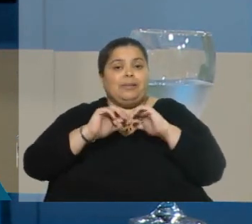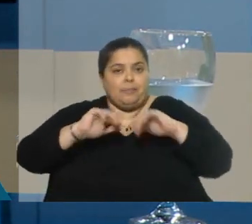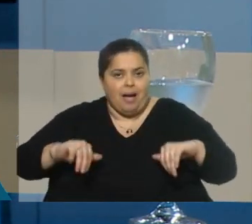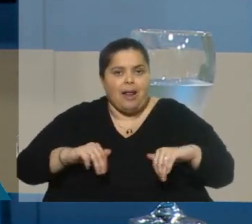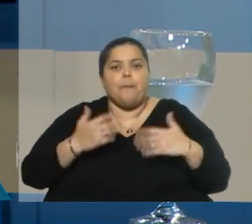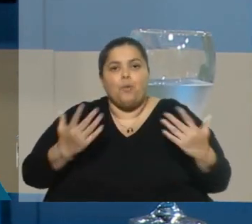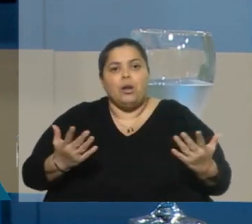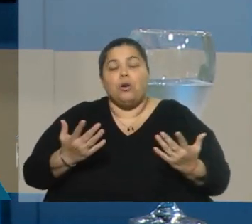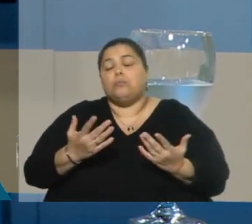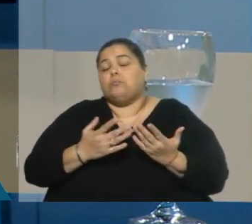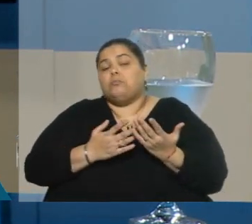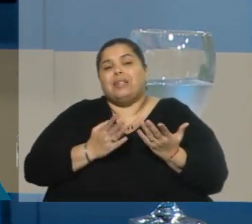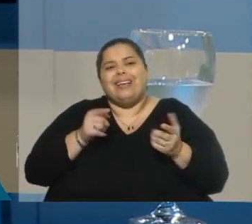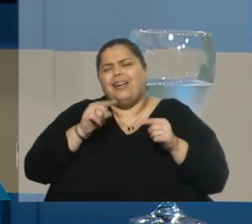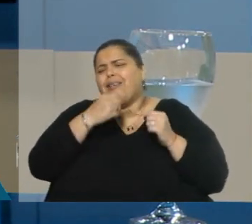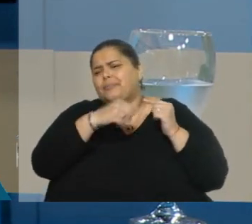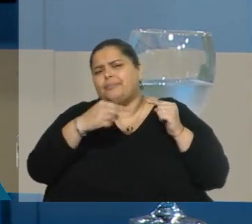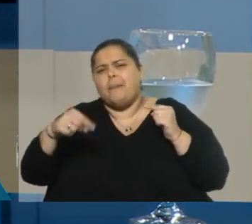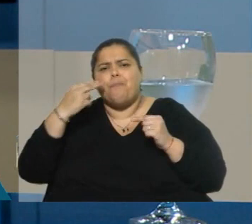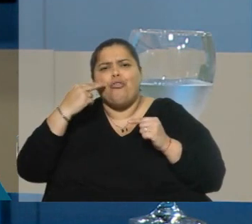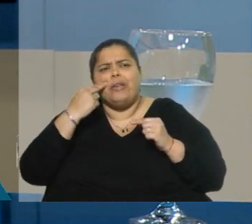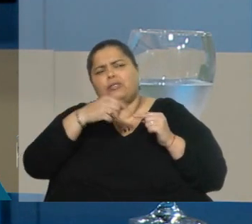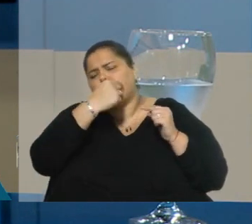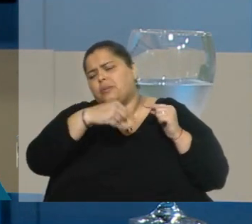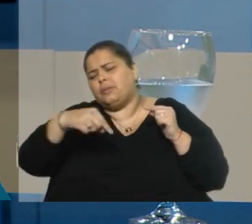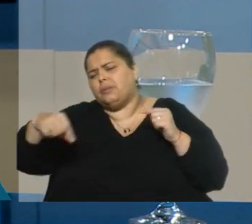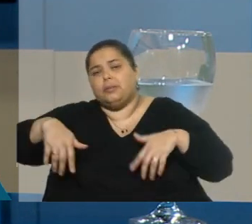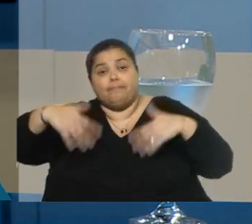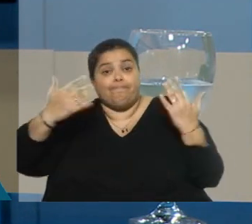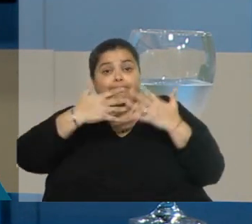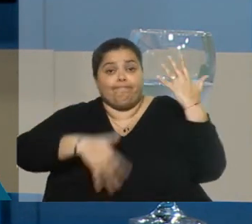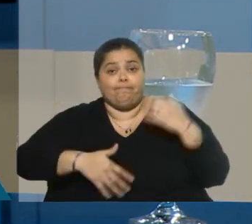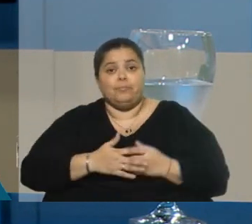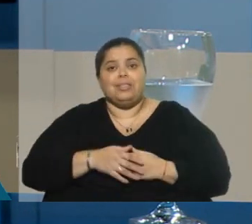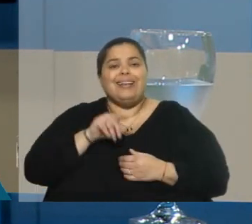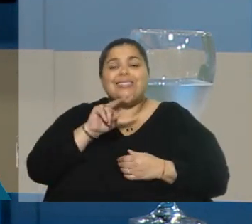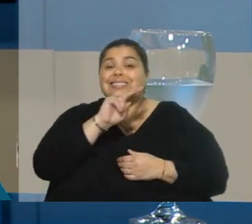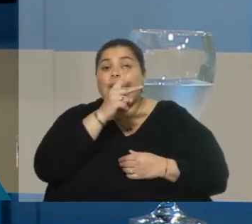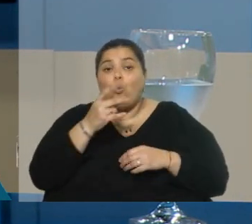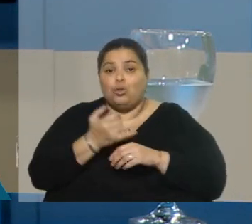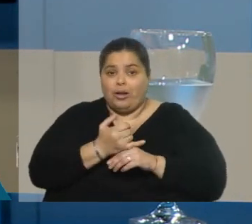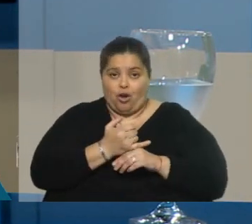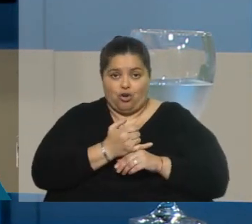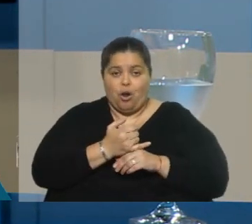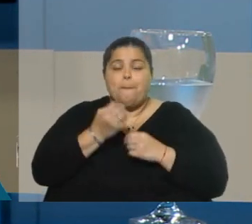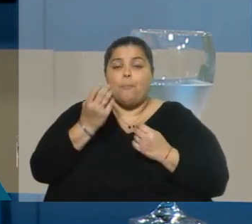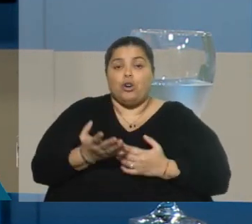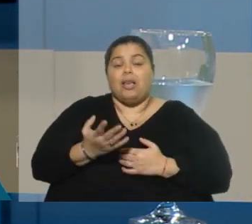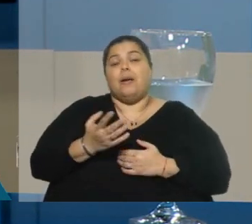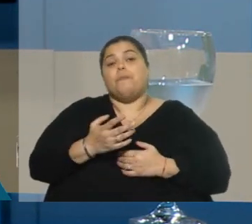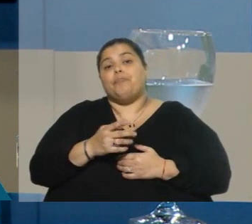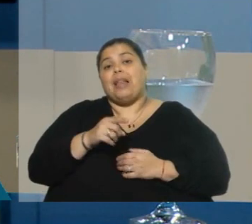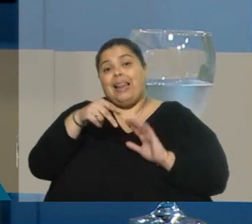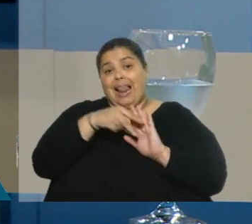la casuística es absolutamente interminable. Entonces ese es un segundo error. No solo le hemos hecho decir a la